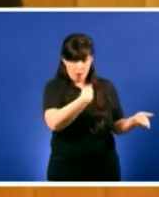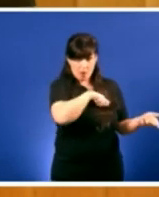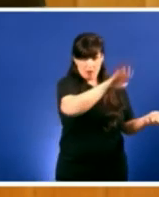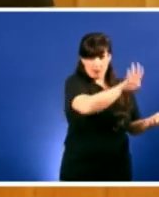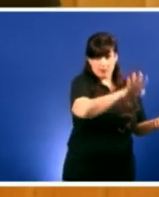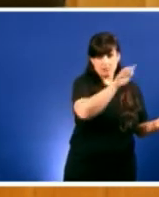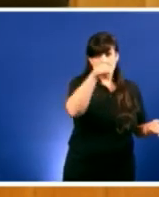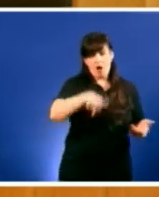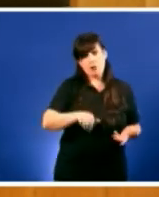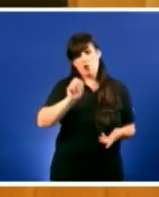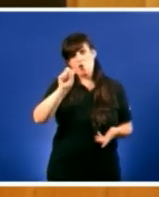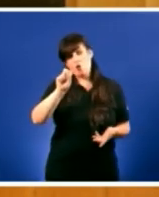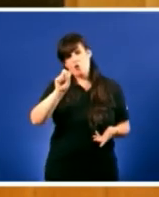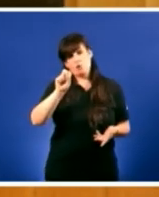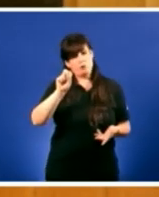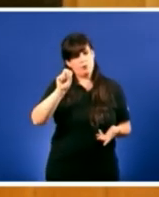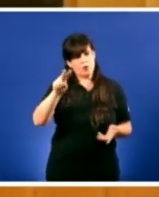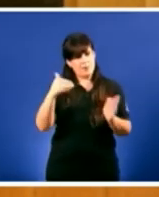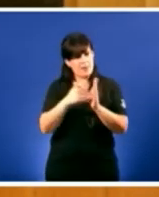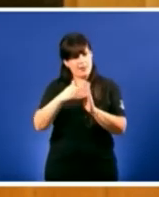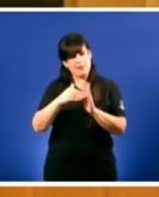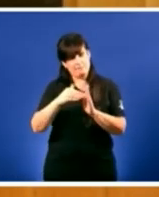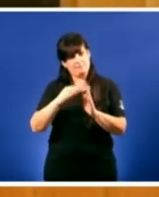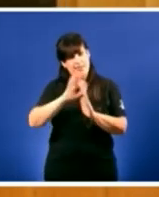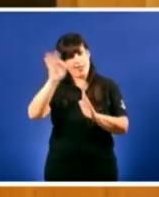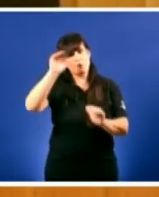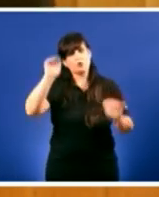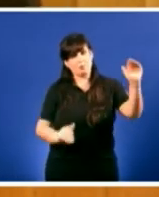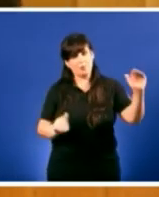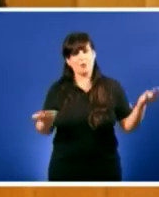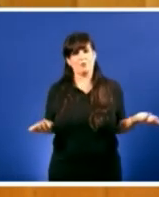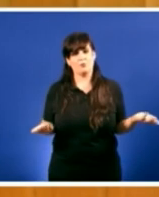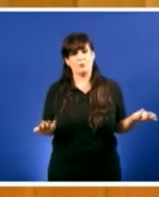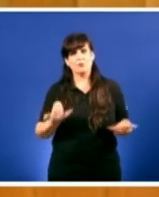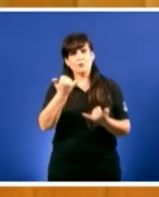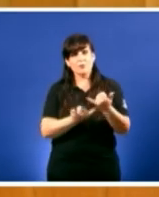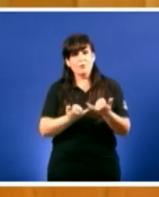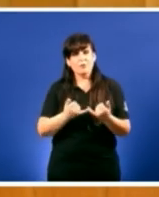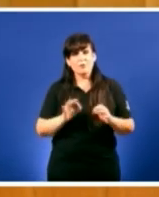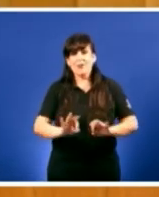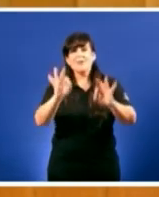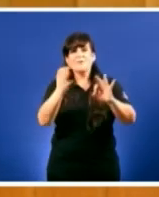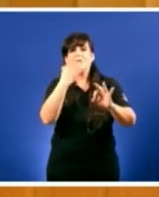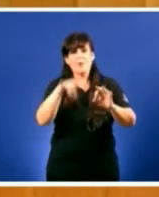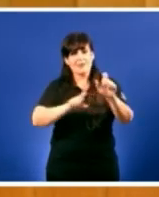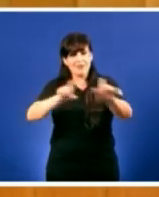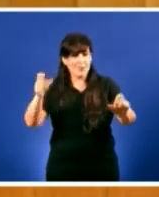a dun madrileño unha situación que padecen sobre todo as mulleres galegas as grandes vítimas